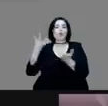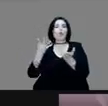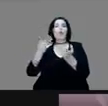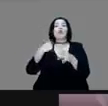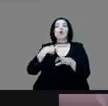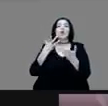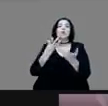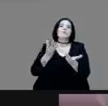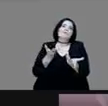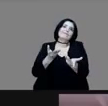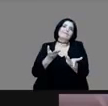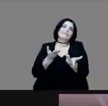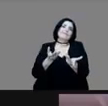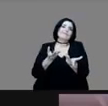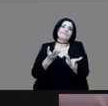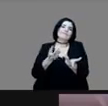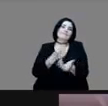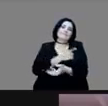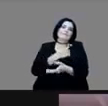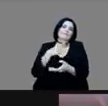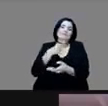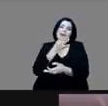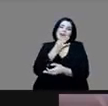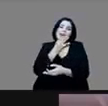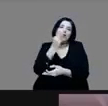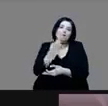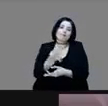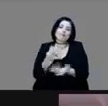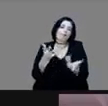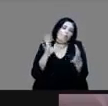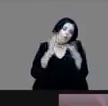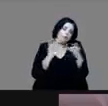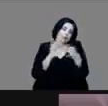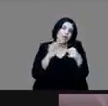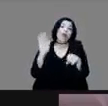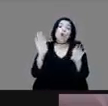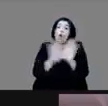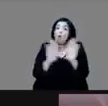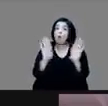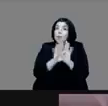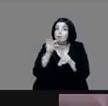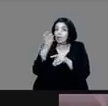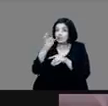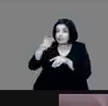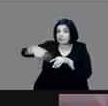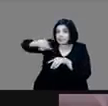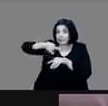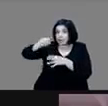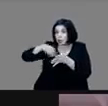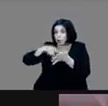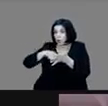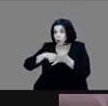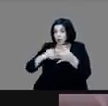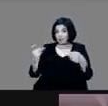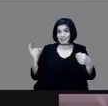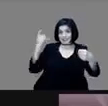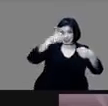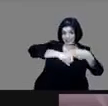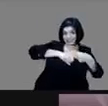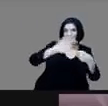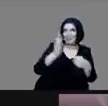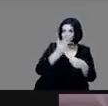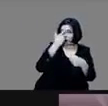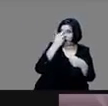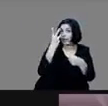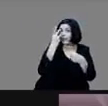cómo en un momento dado Texcoco, que era parte de la triple alianza, se recuerda que la